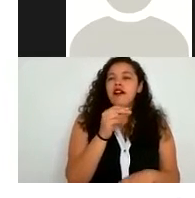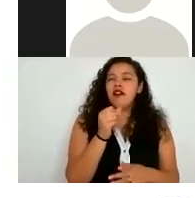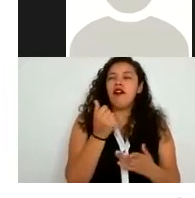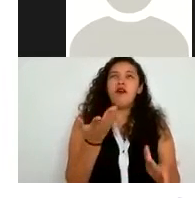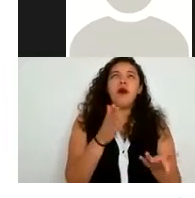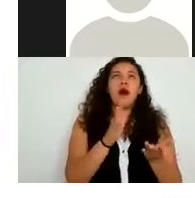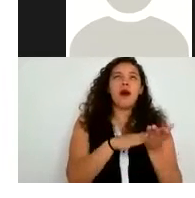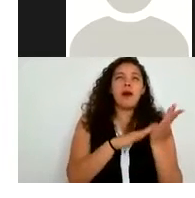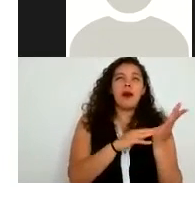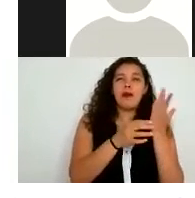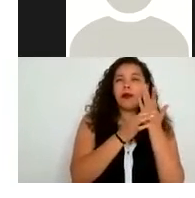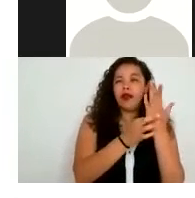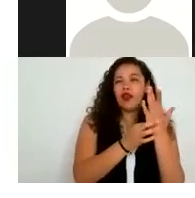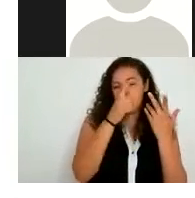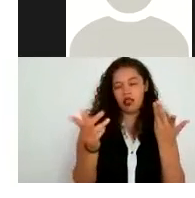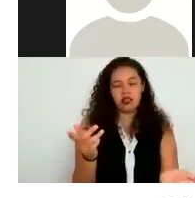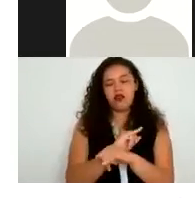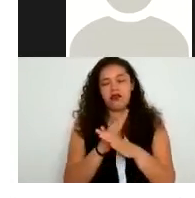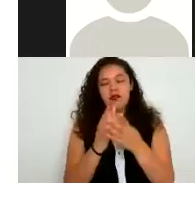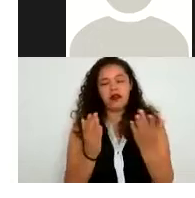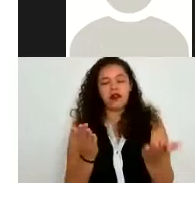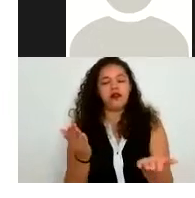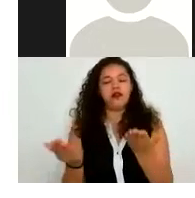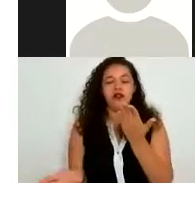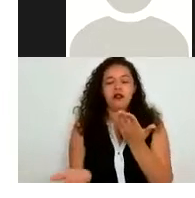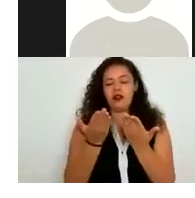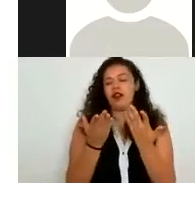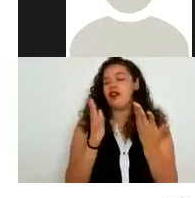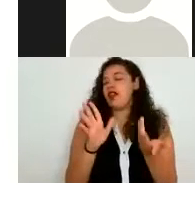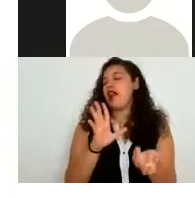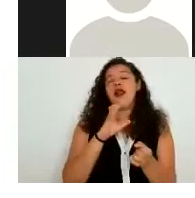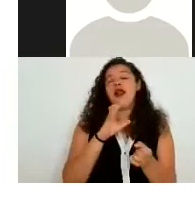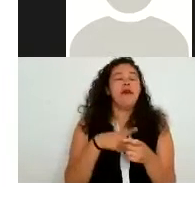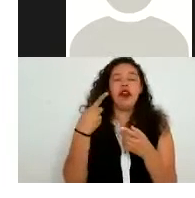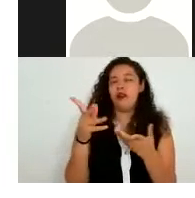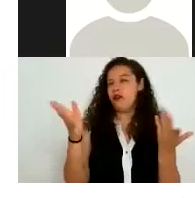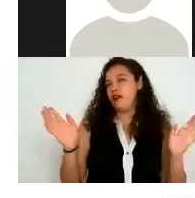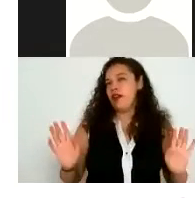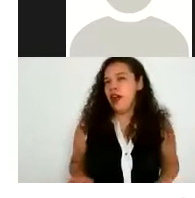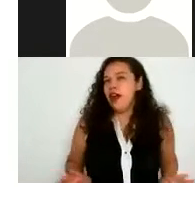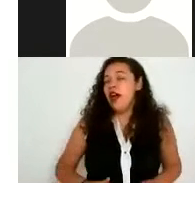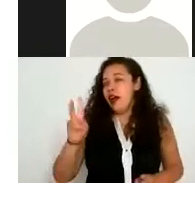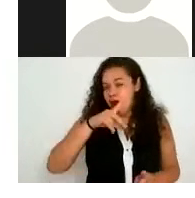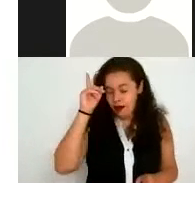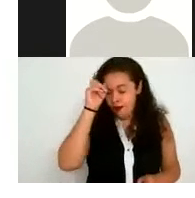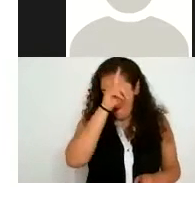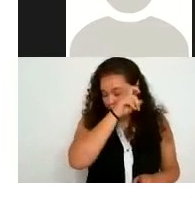cual se cotejara pues es muy particular ya este caso en donde es complicado hacer este cotejo